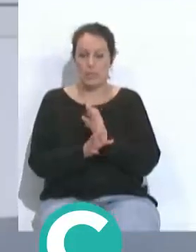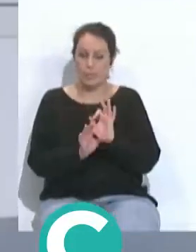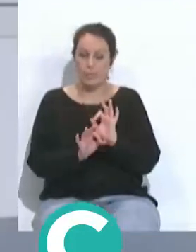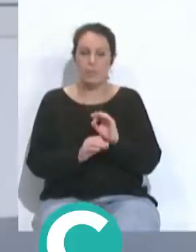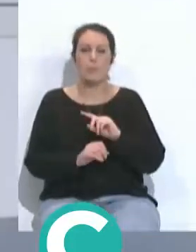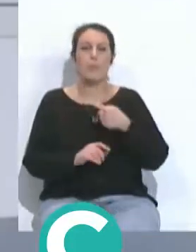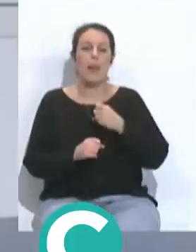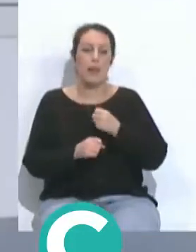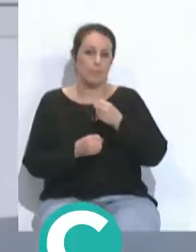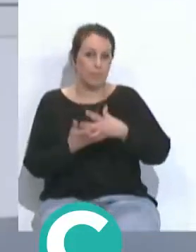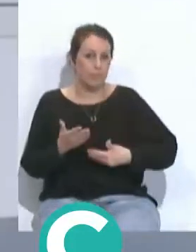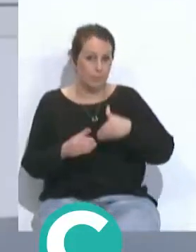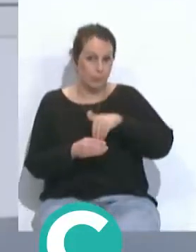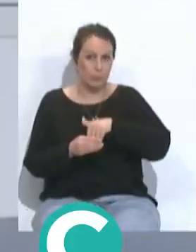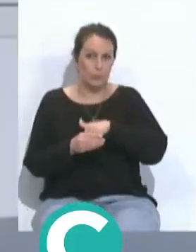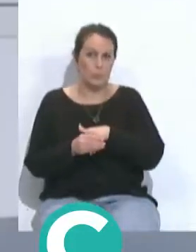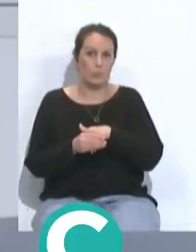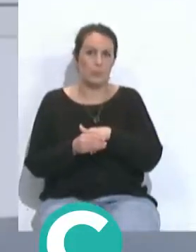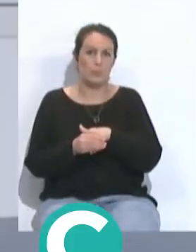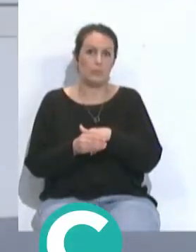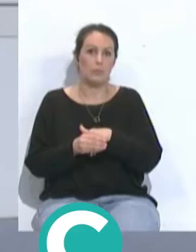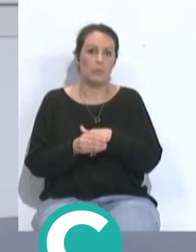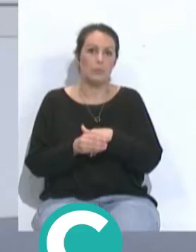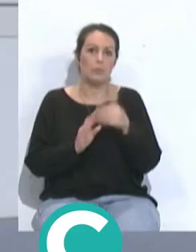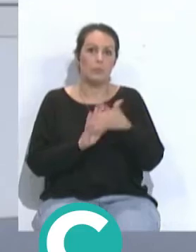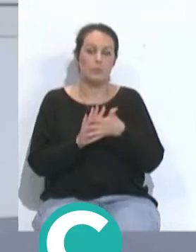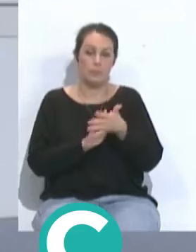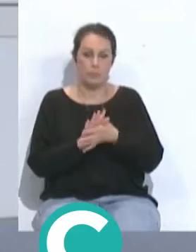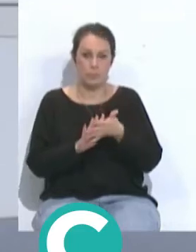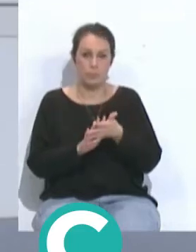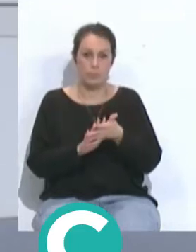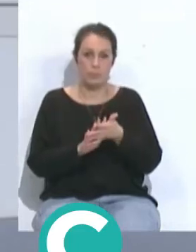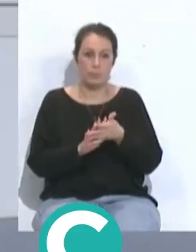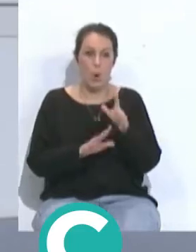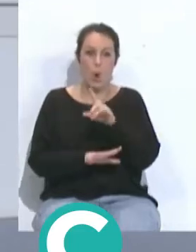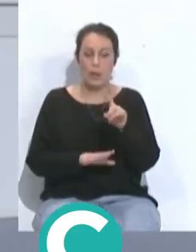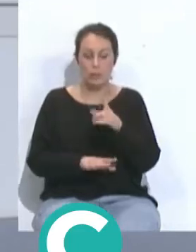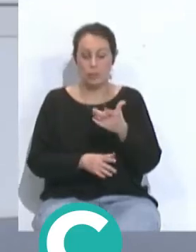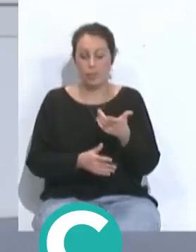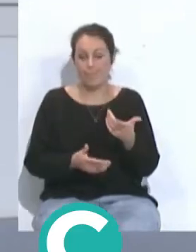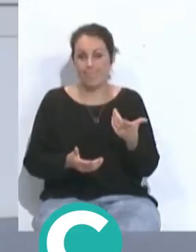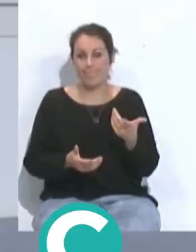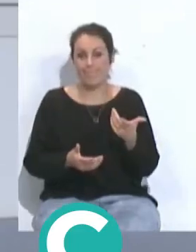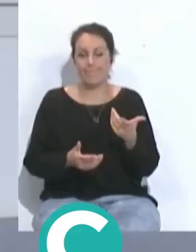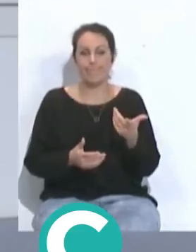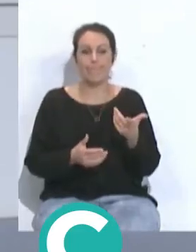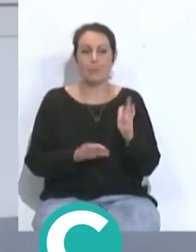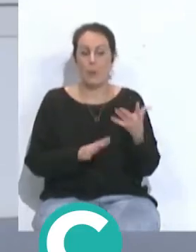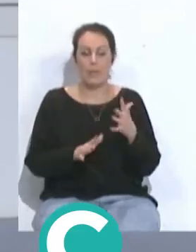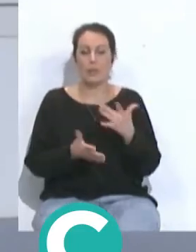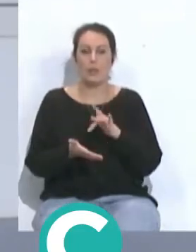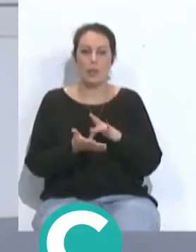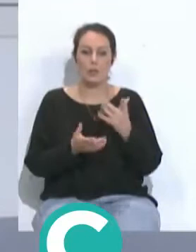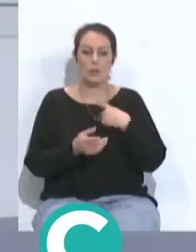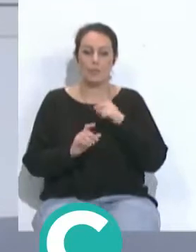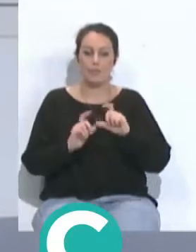primera lista de convocados Hablar de 11 yo creo que ya más o menos cuando